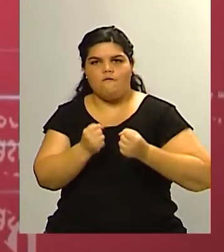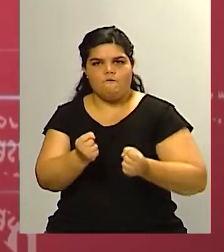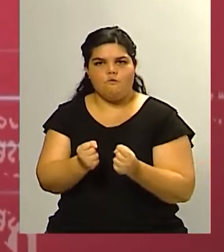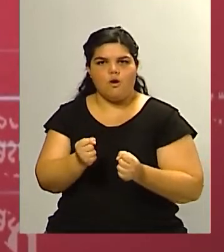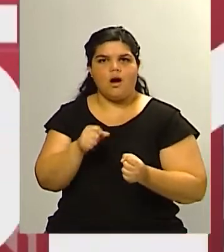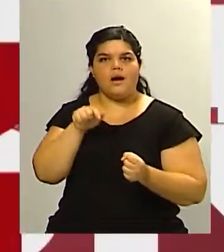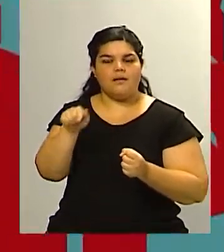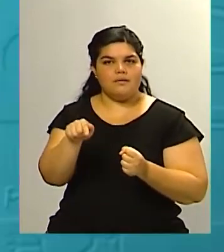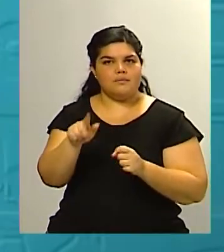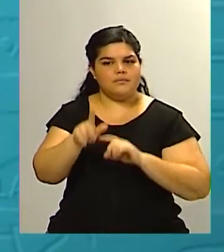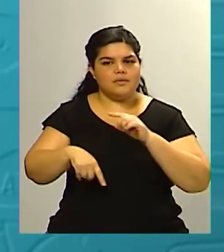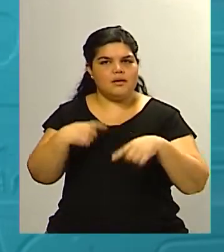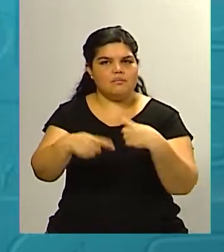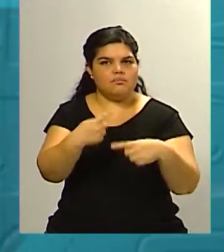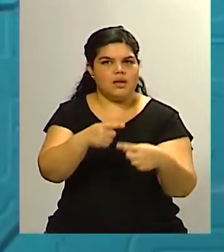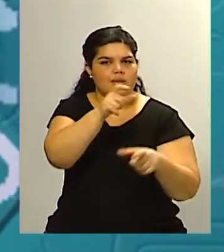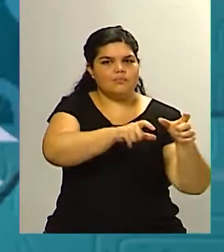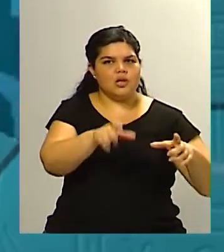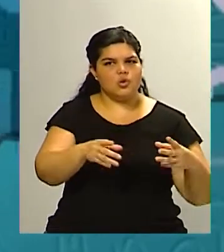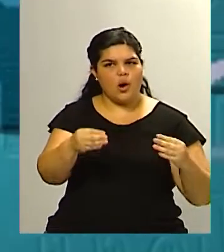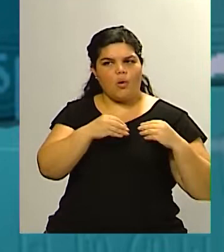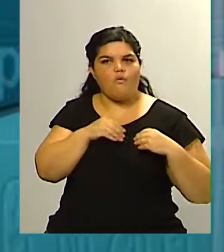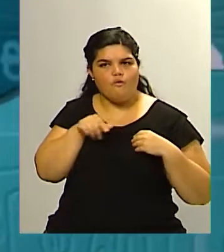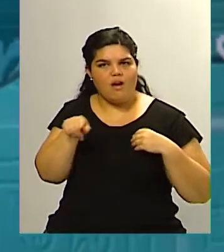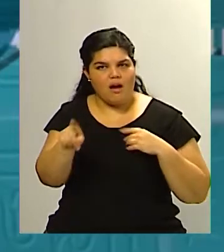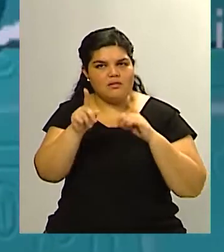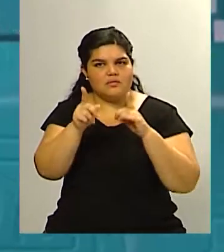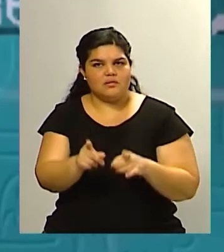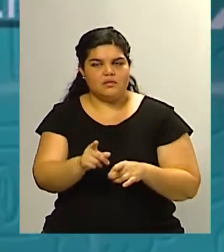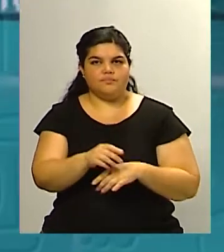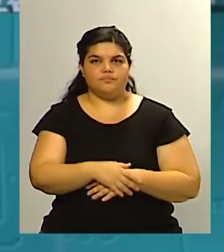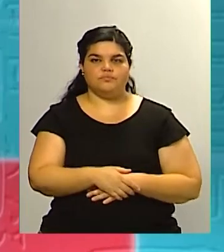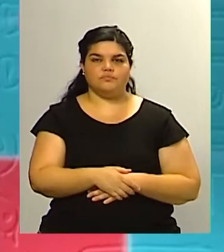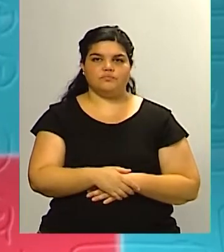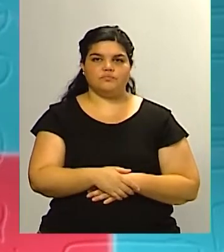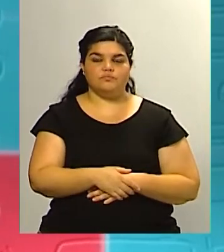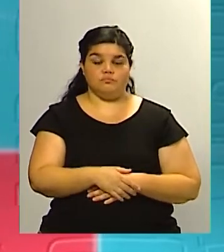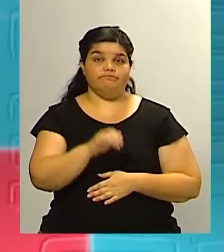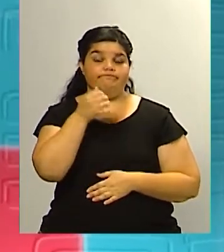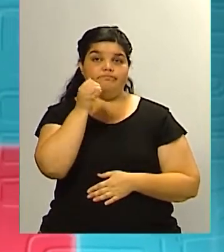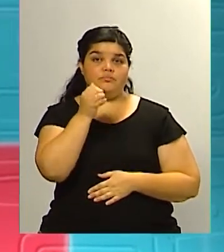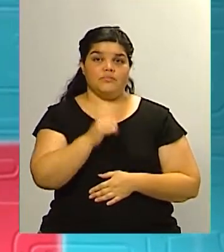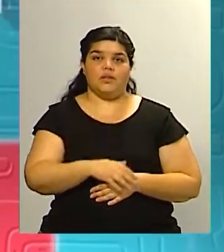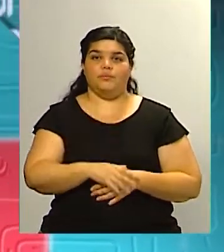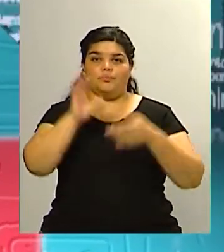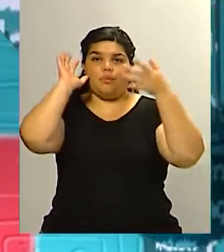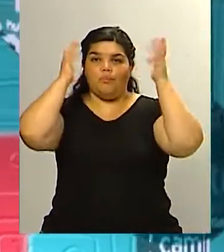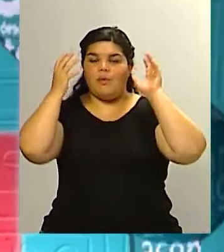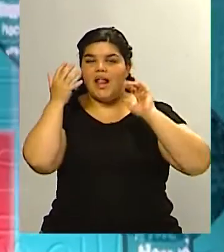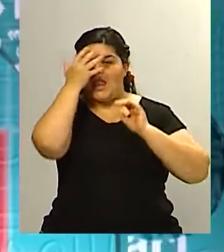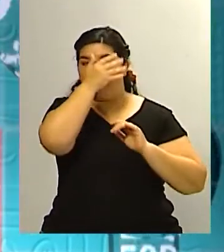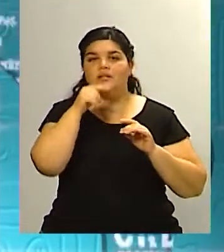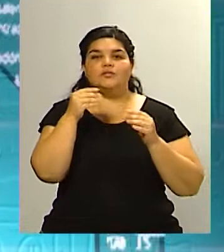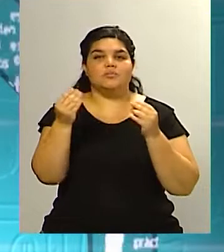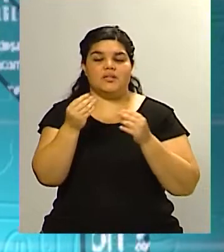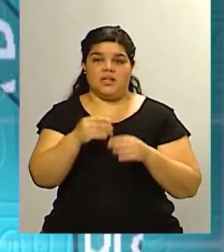sigue siendo muy bueno al menos en la imagen entre los ciudadanos y ciudadanas de nuestro país sí, básicamente porque a mi ley le está haciendo la campaña la política